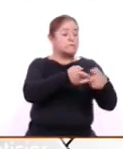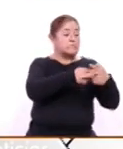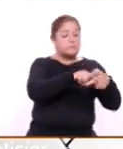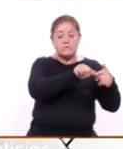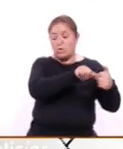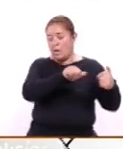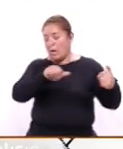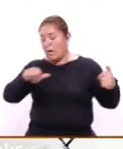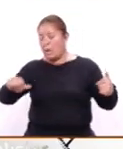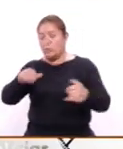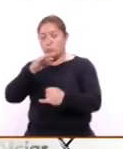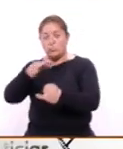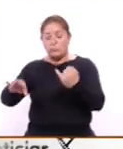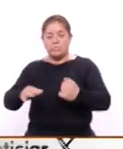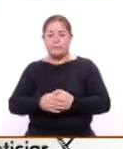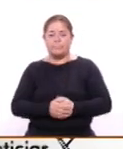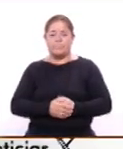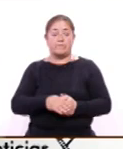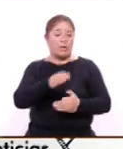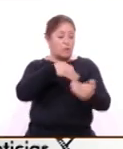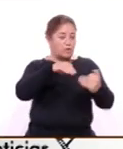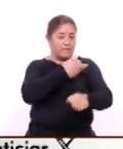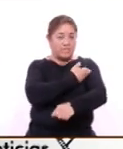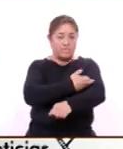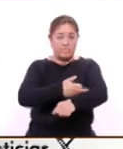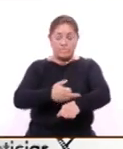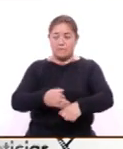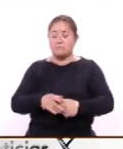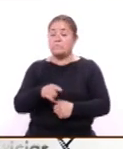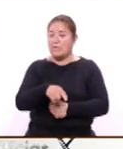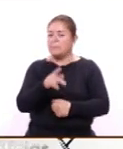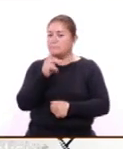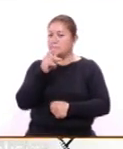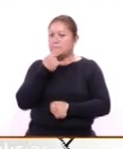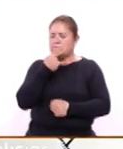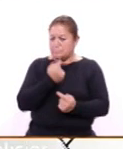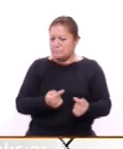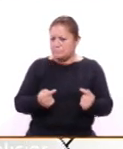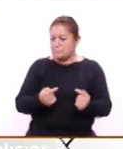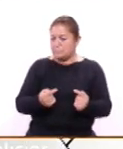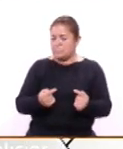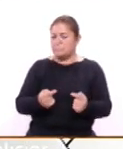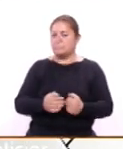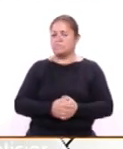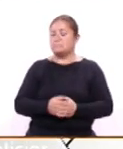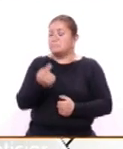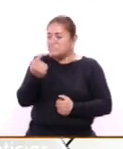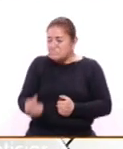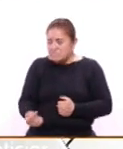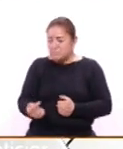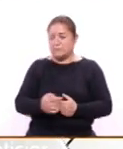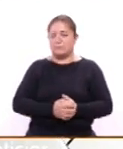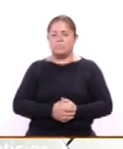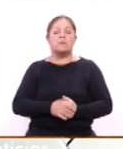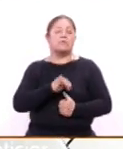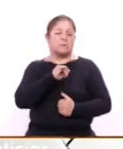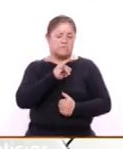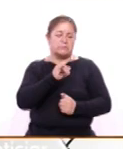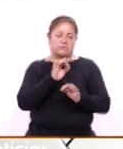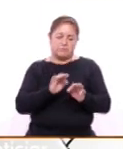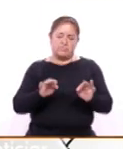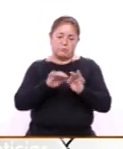toda una familia completa. Así Sí, sin problema. ¿Desde niños también tienen psicólogos para pequeños? Y gratuito, que eso es muy importante que la gente pueda saberlo.